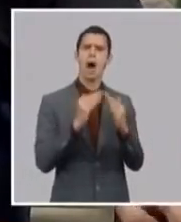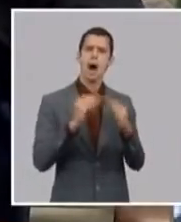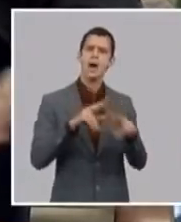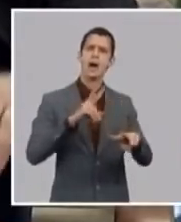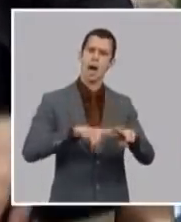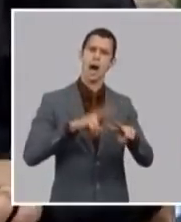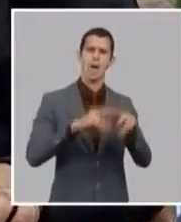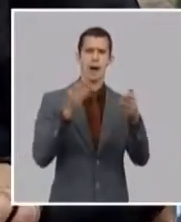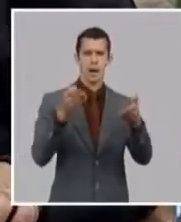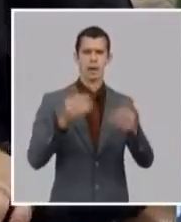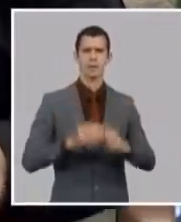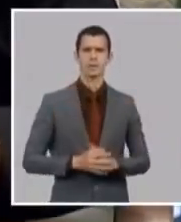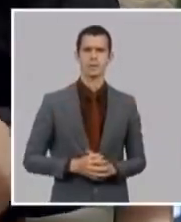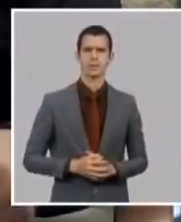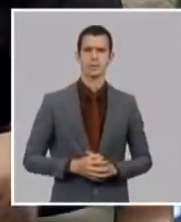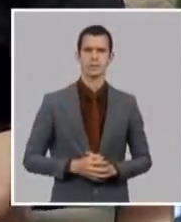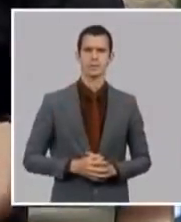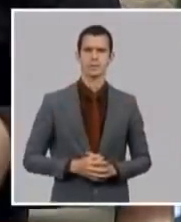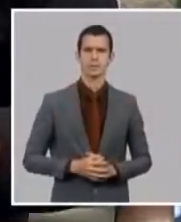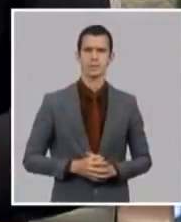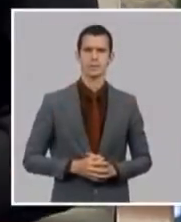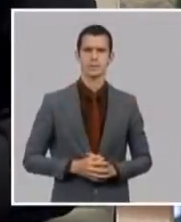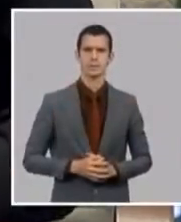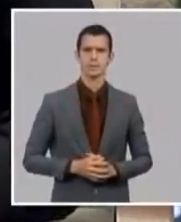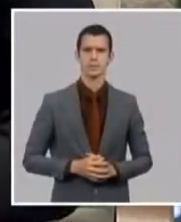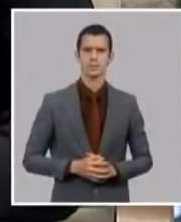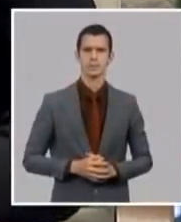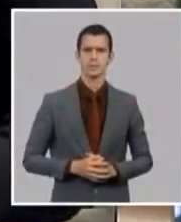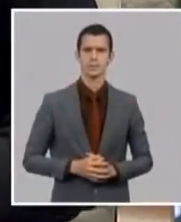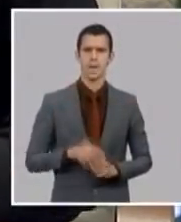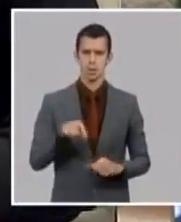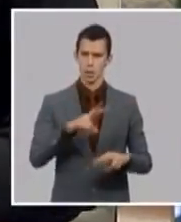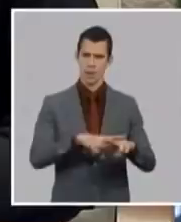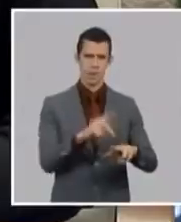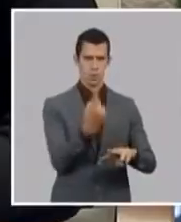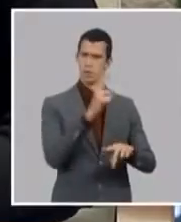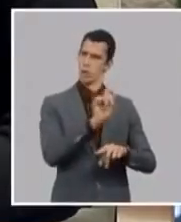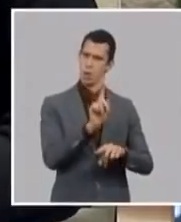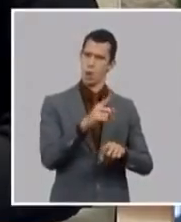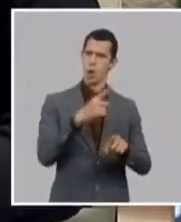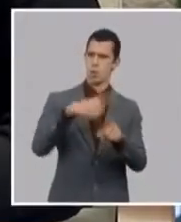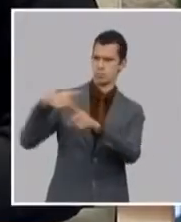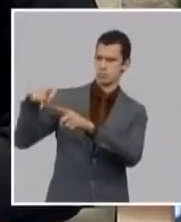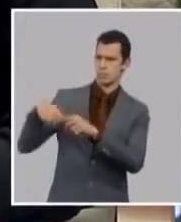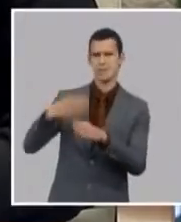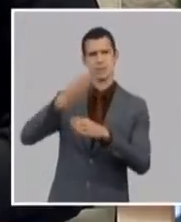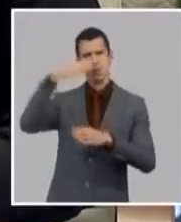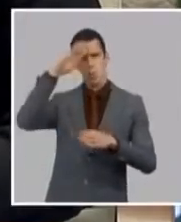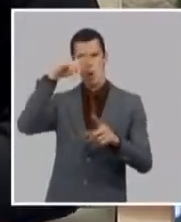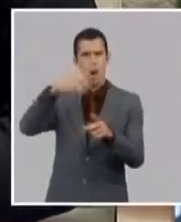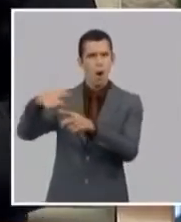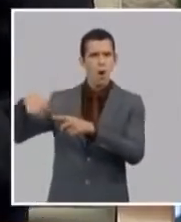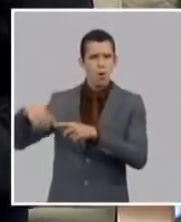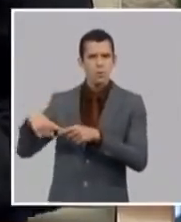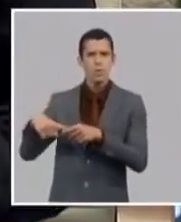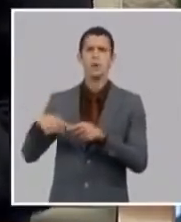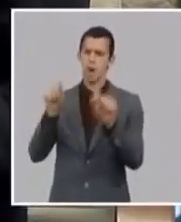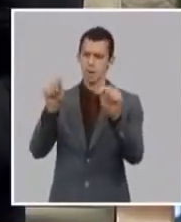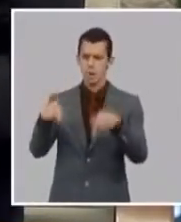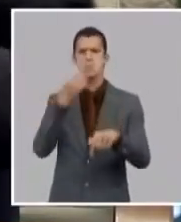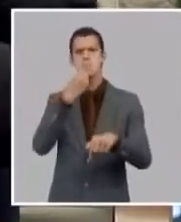ciudades del país fundamentalmente capitales y otras ciudades grandes de varios municipios entonces